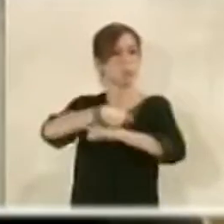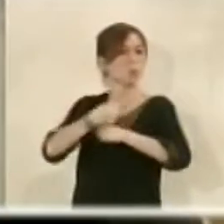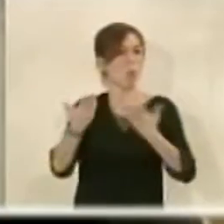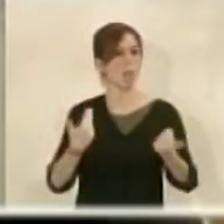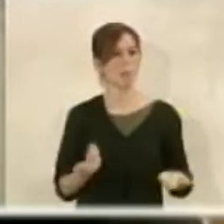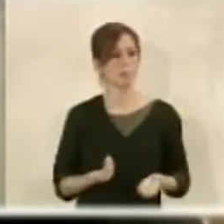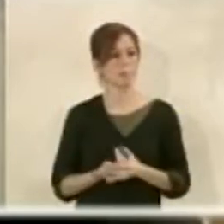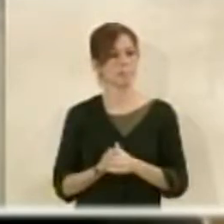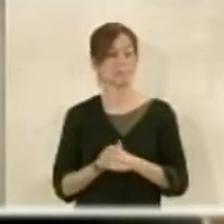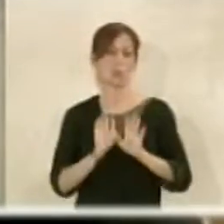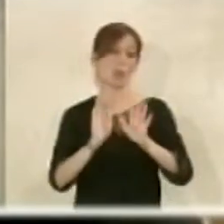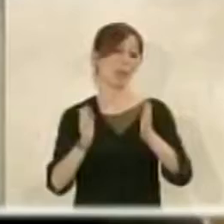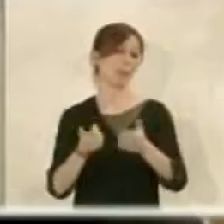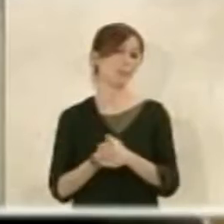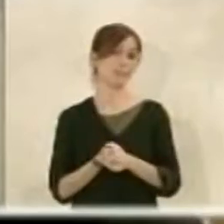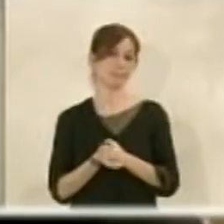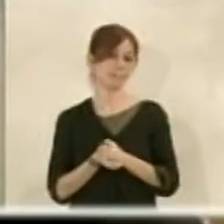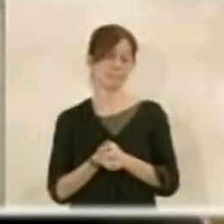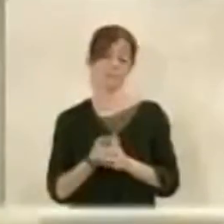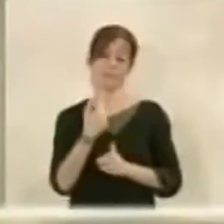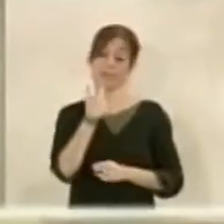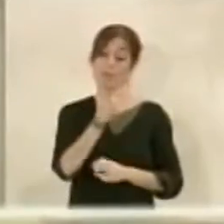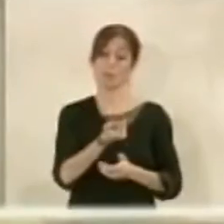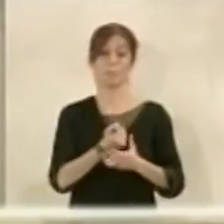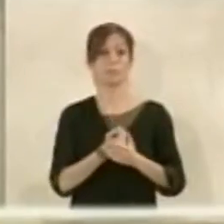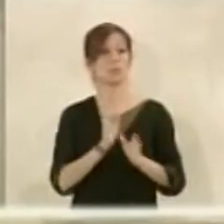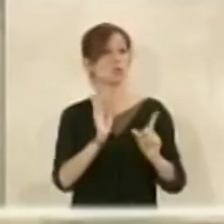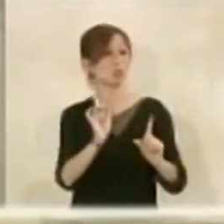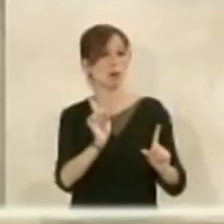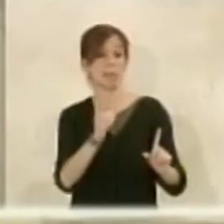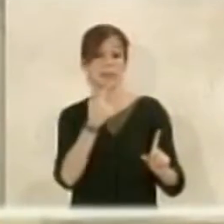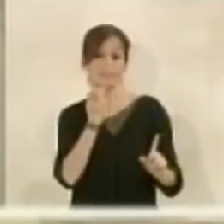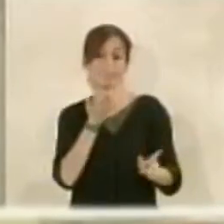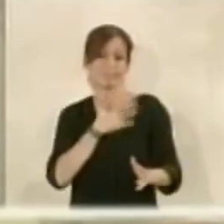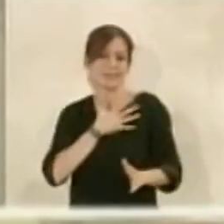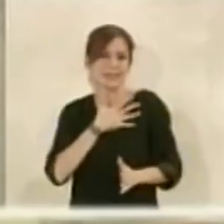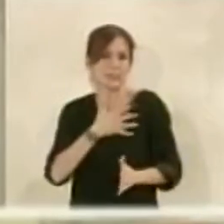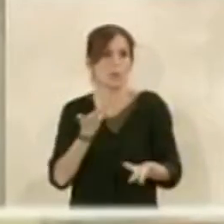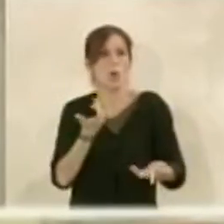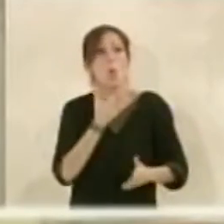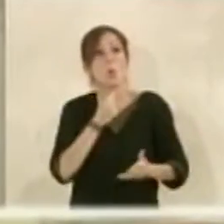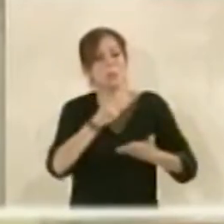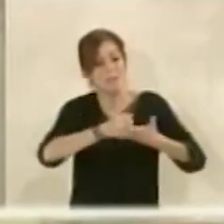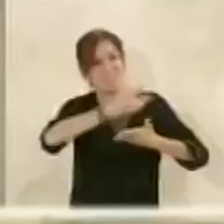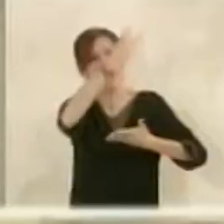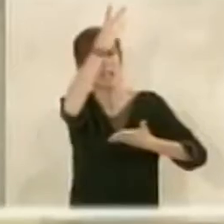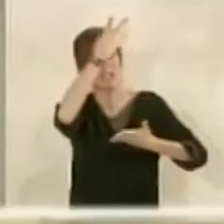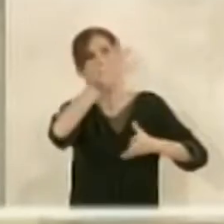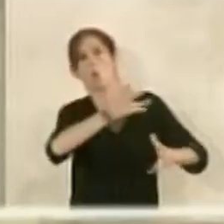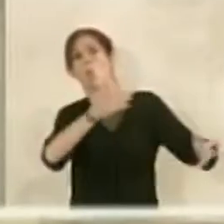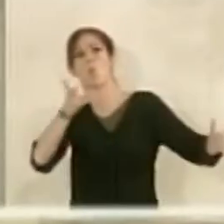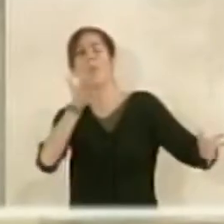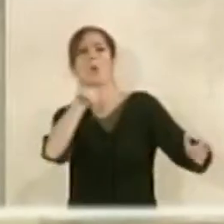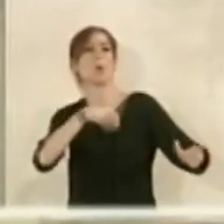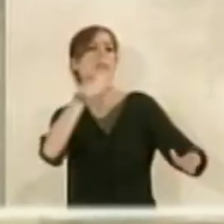a eso entonces decimos simplemente un sentir que nos hubiera gustado mantener la fachada que tampoco es que era demasiado